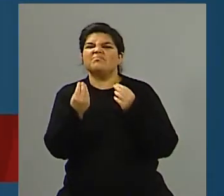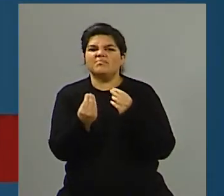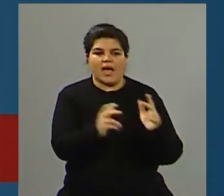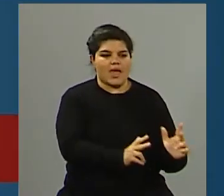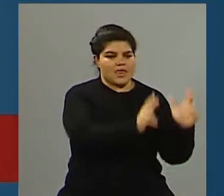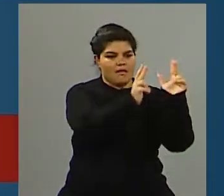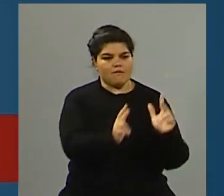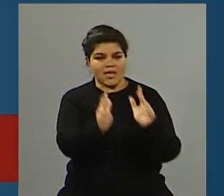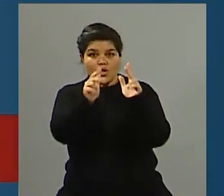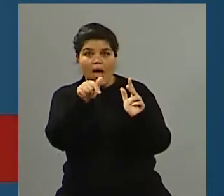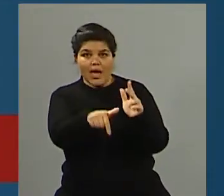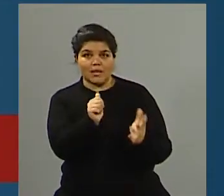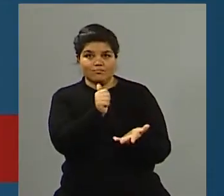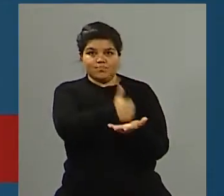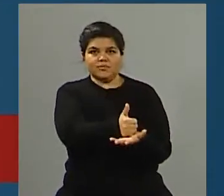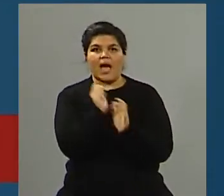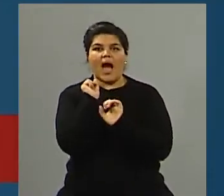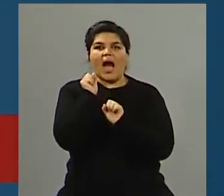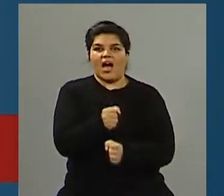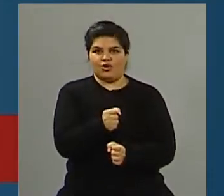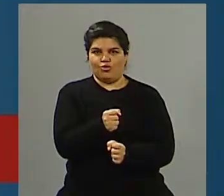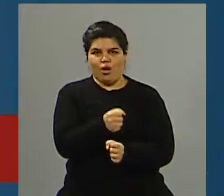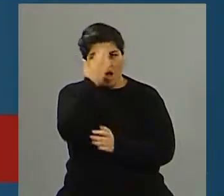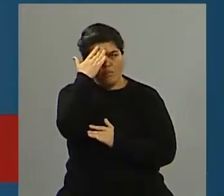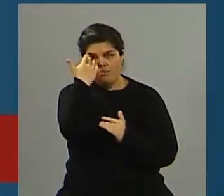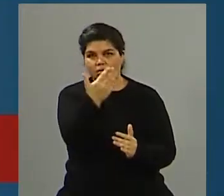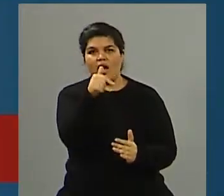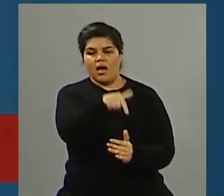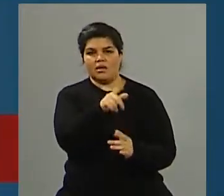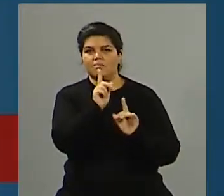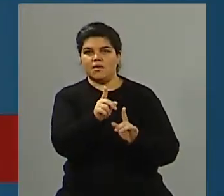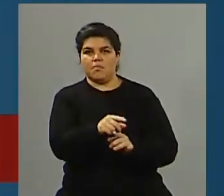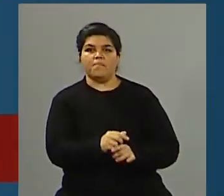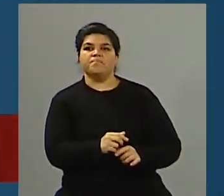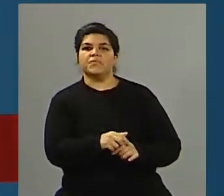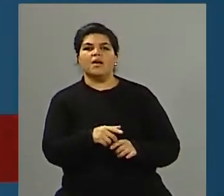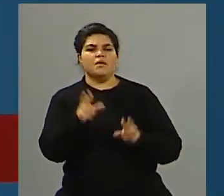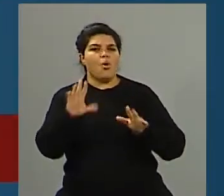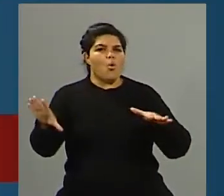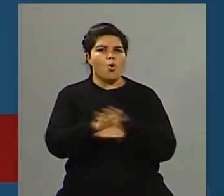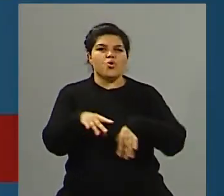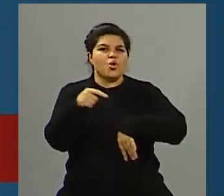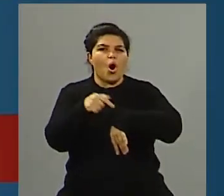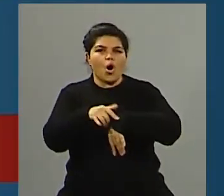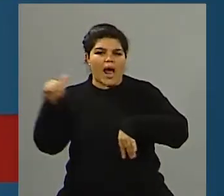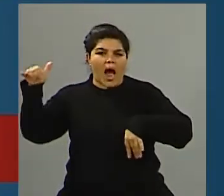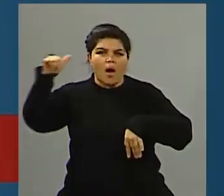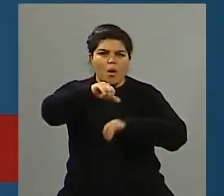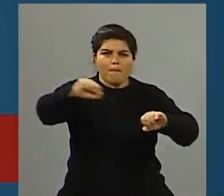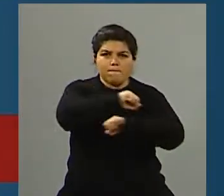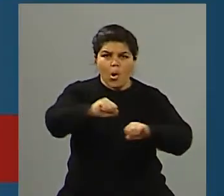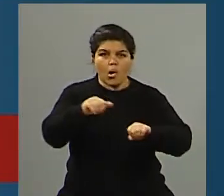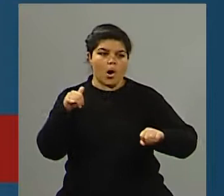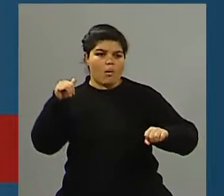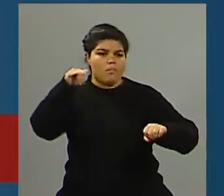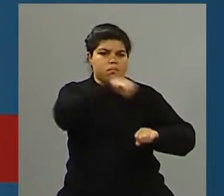Entonces, se hace un acto, en cada uno de los aviones se tocan unas campanadas, y se leen los nombres, todos los años pasa esto,